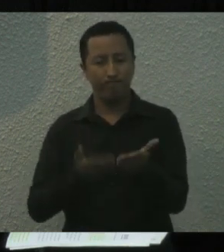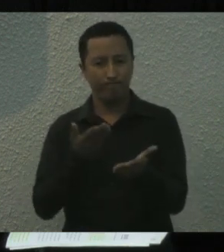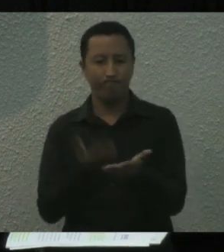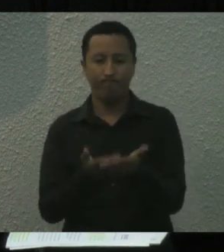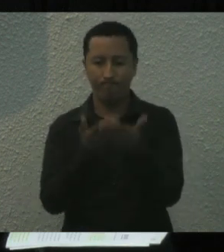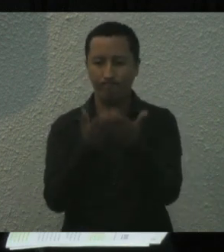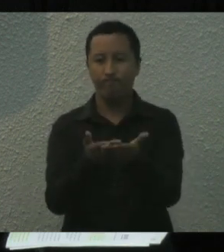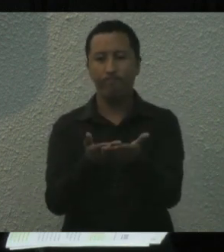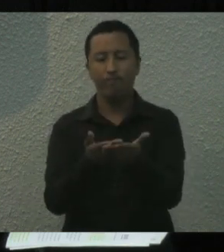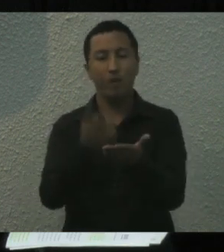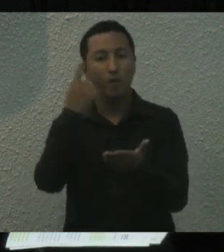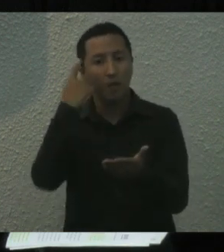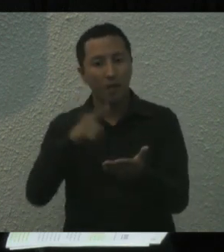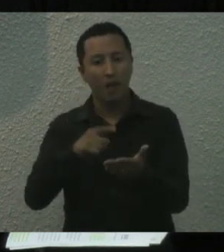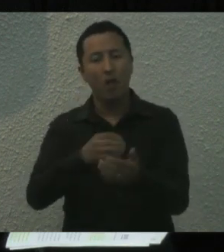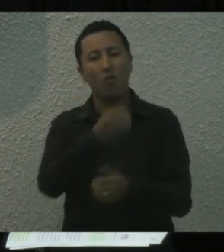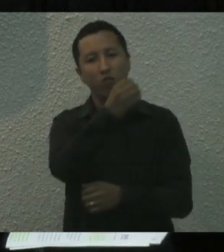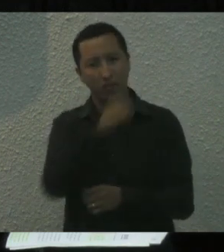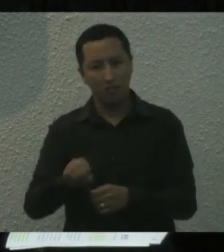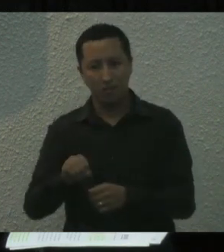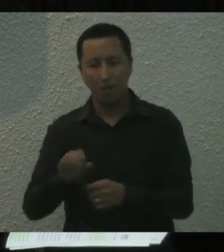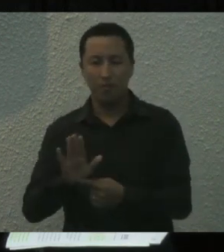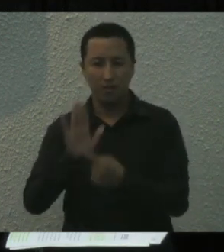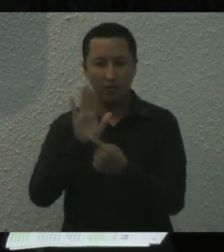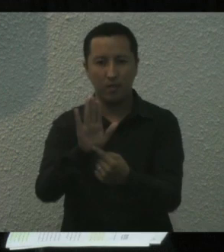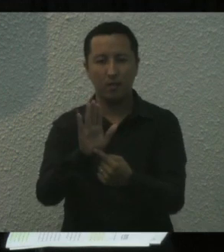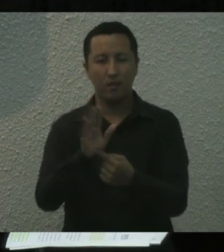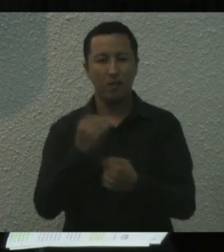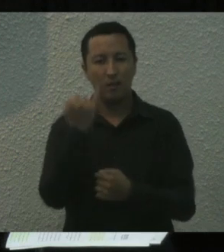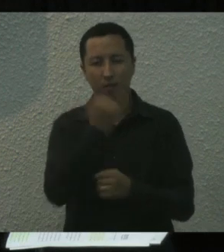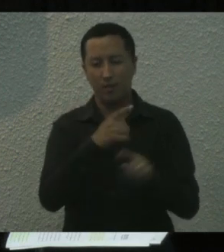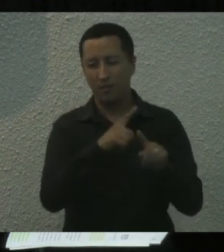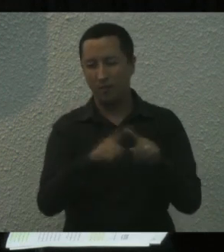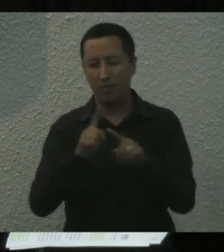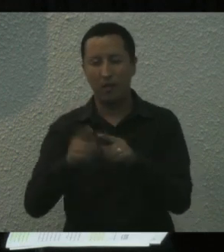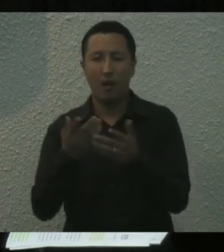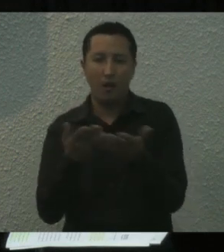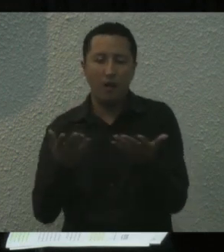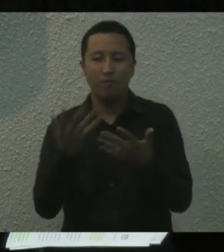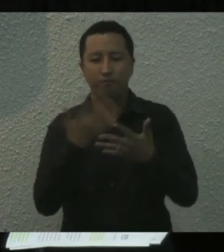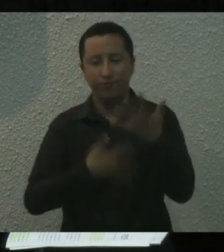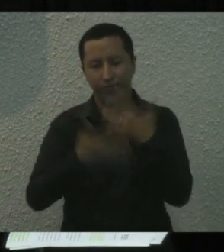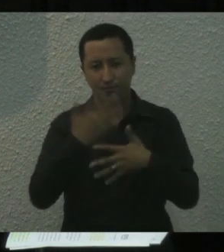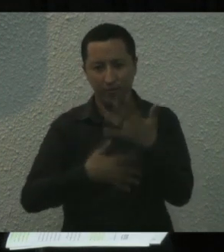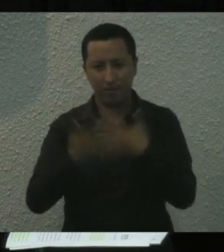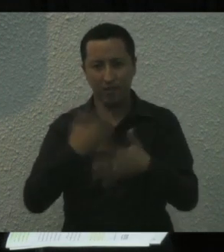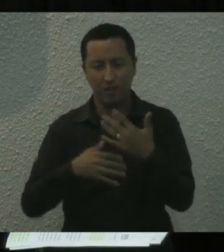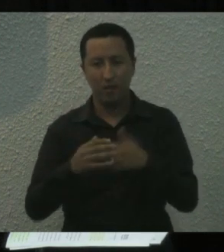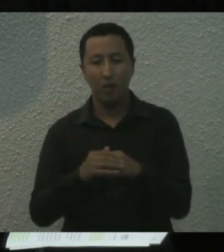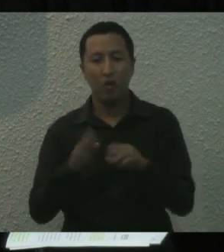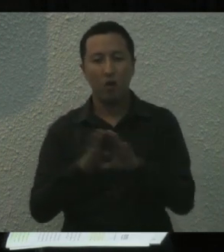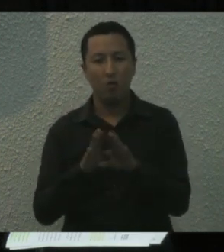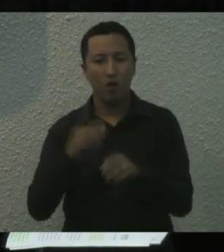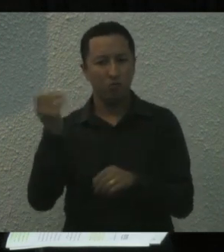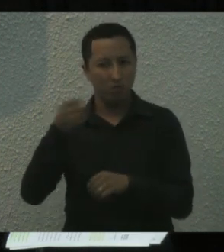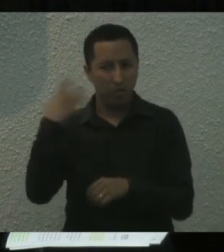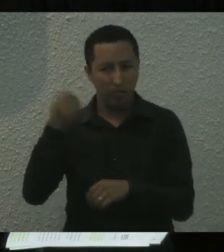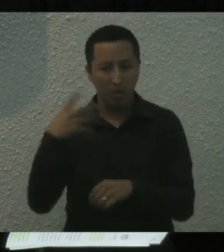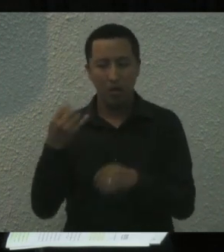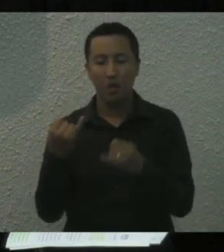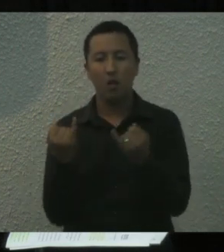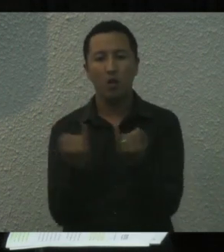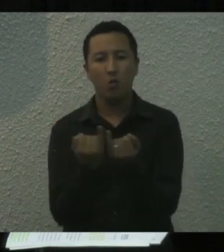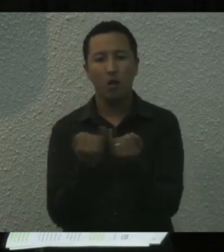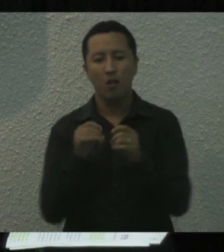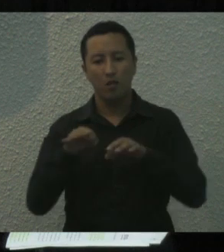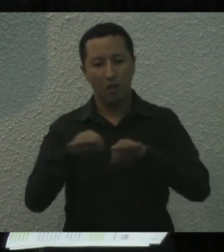la cual busca ser obligatoria la presentación de las lenguas de señas mexicanas, tanto en el Pleno como en el